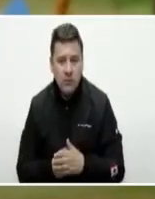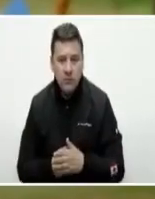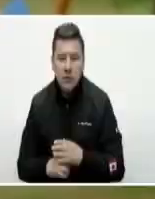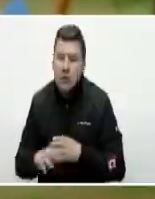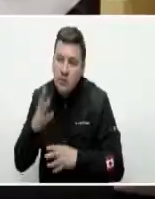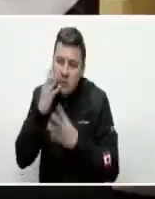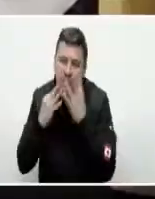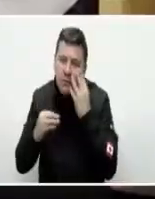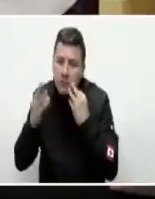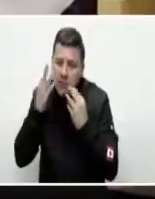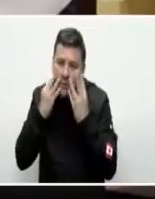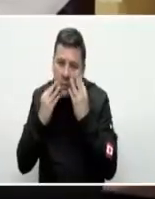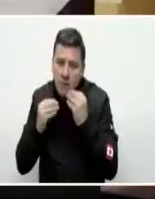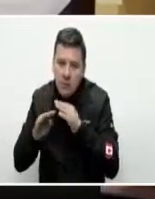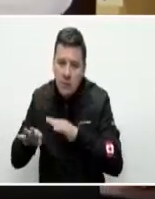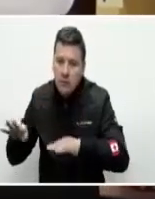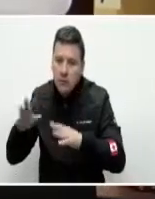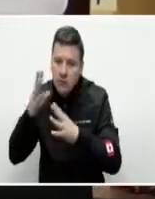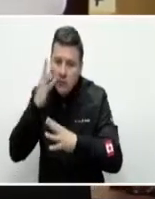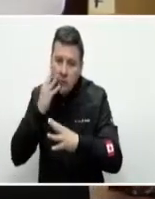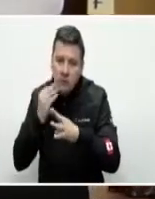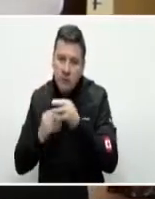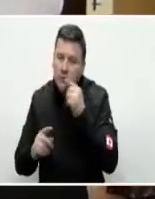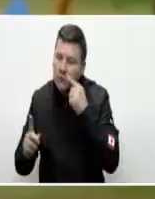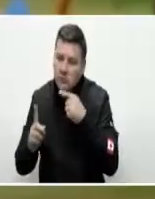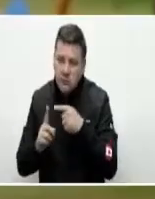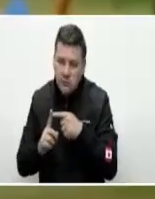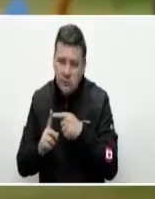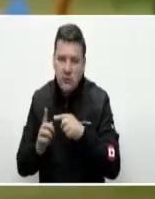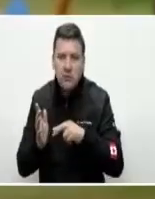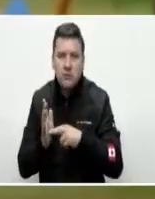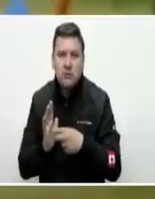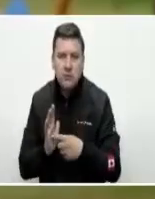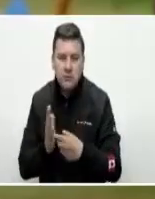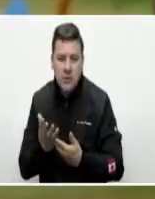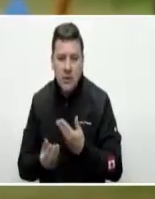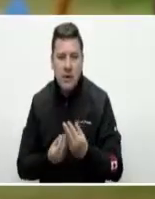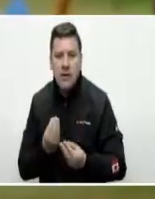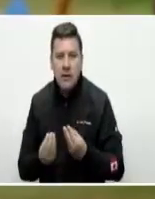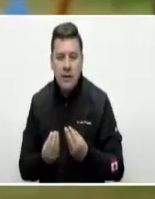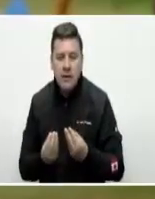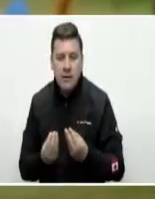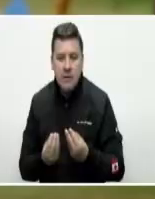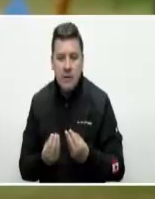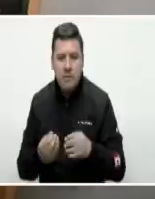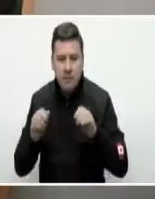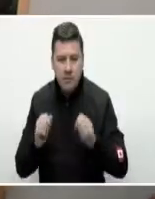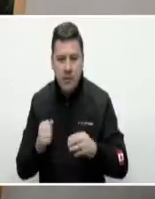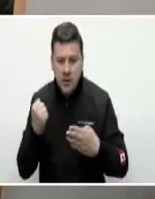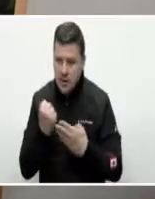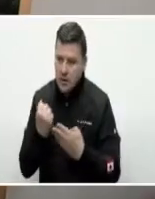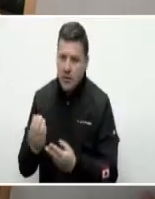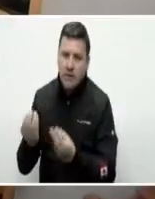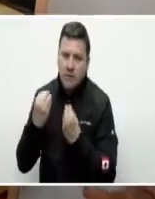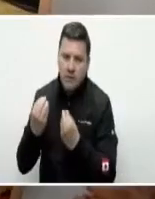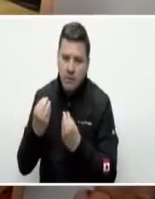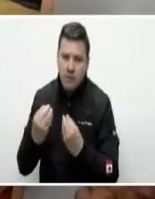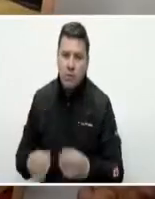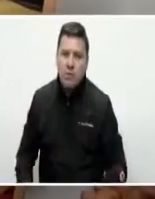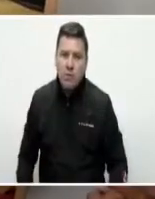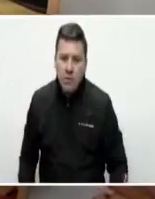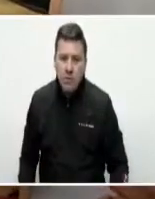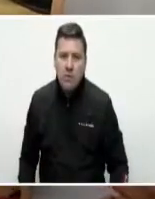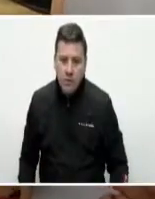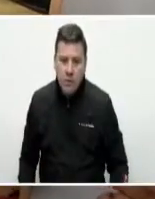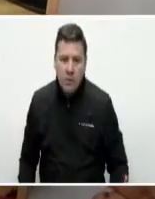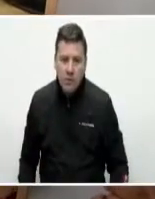experiencia esta de exposición a lo que se hace por el SENA y quizá posteriormente